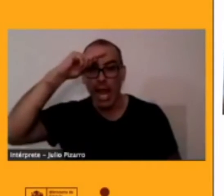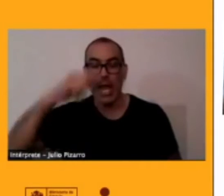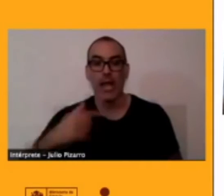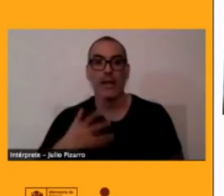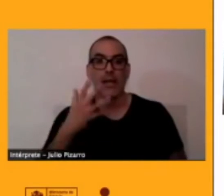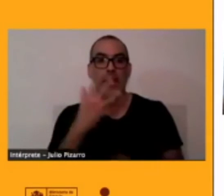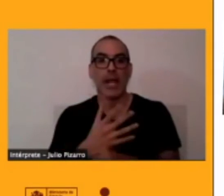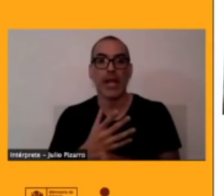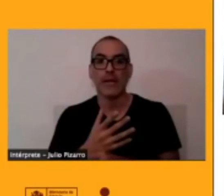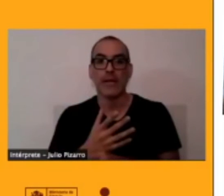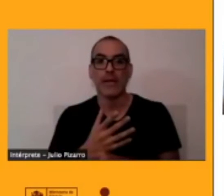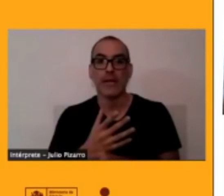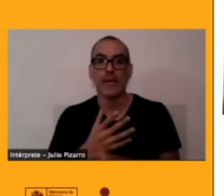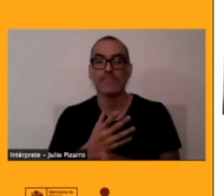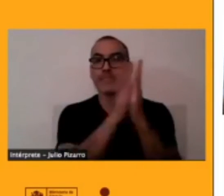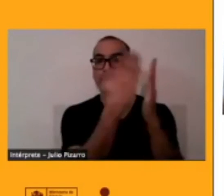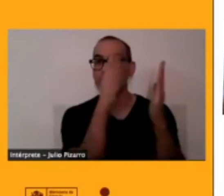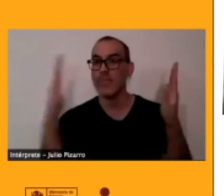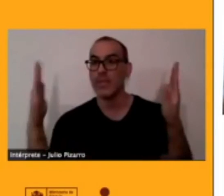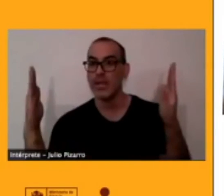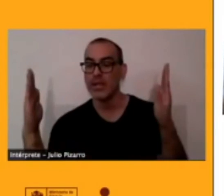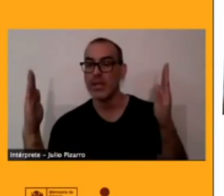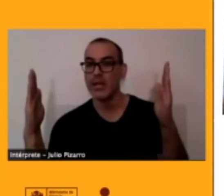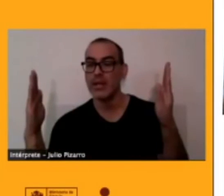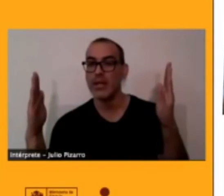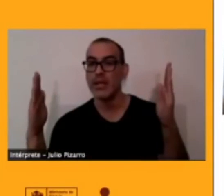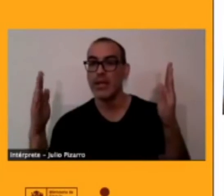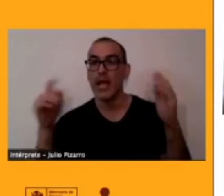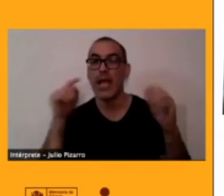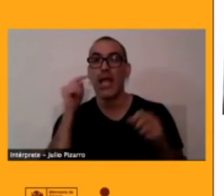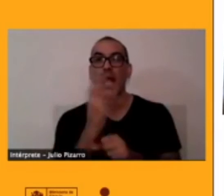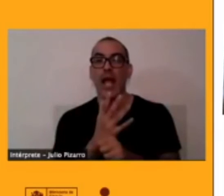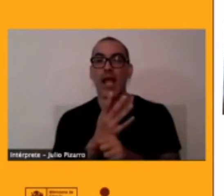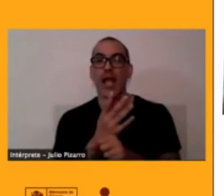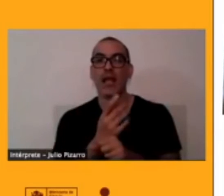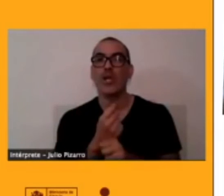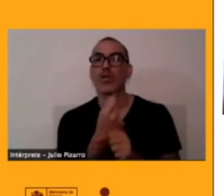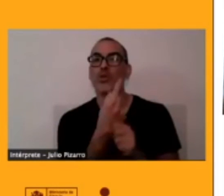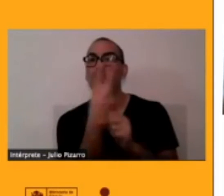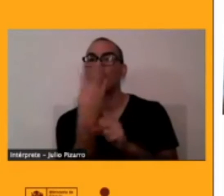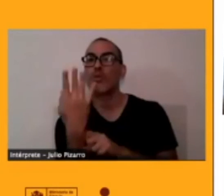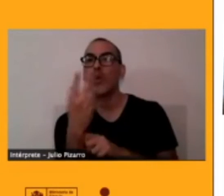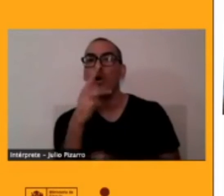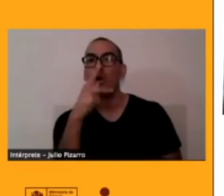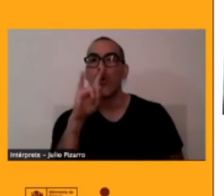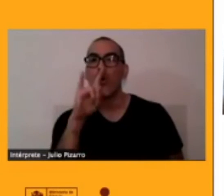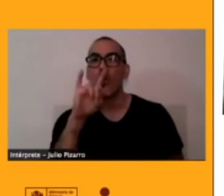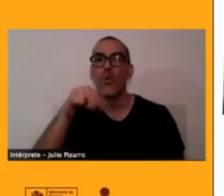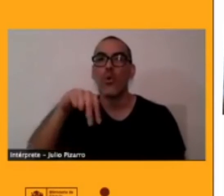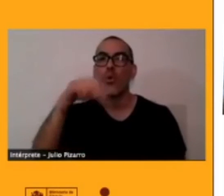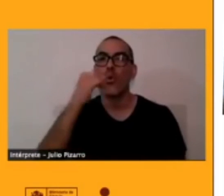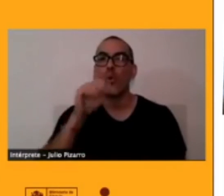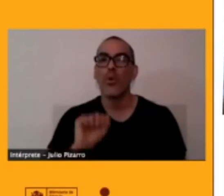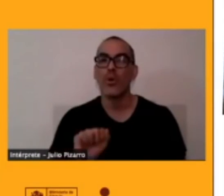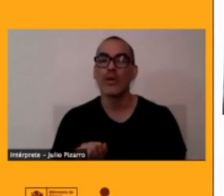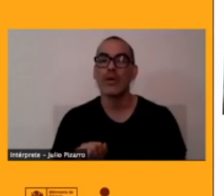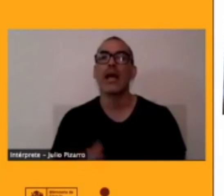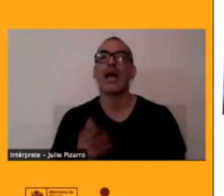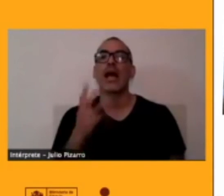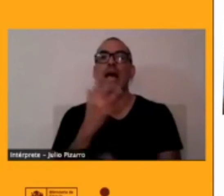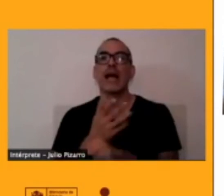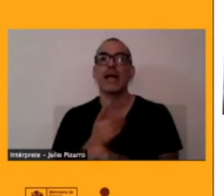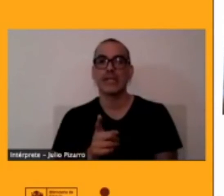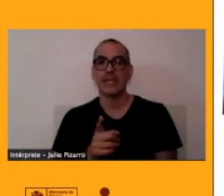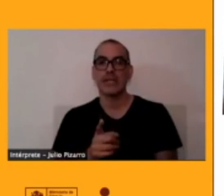biblioteca de Kalama están enumerados en punza y también tiene la bienvenida ahí arriba